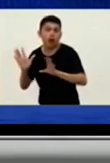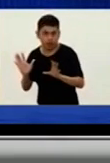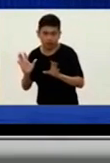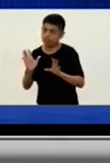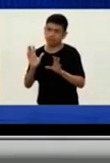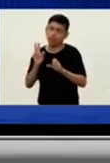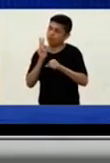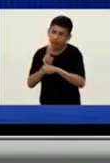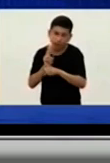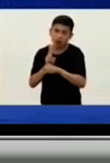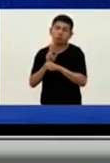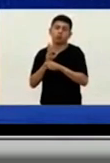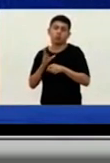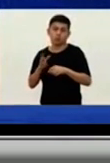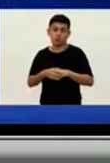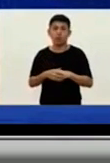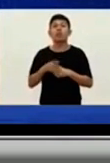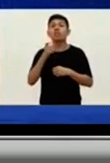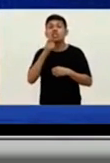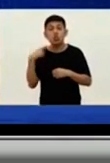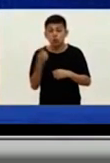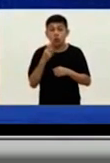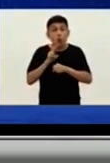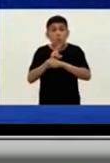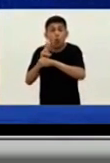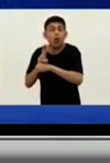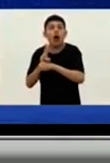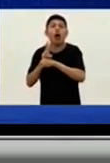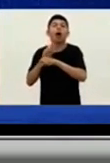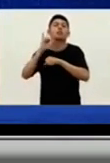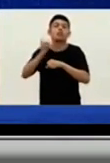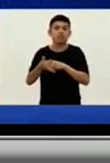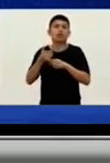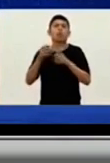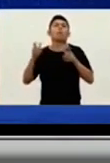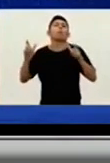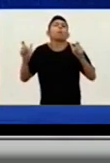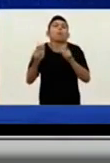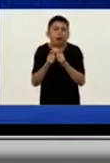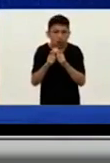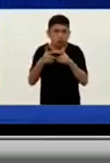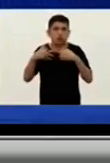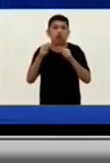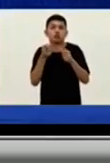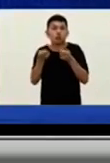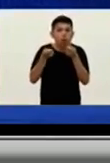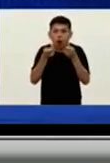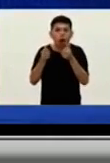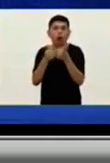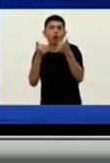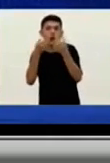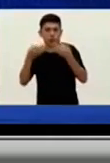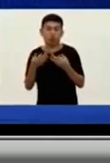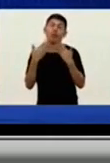Entonces, esto nos puede afectar a todos, pero cuidándonos vamos a poder lograr tener menos casos y controlar esta enfermedad.